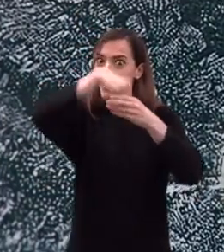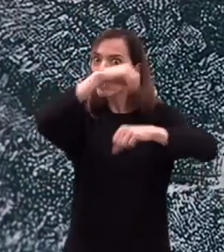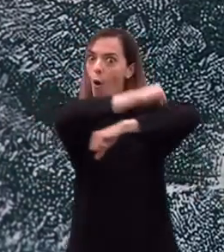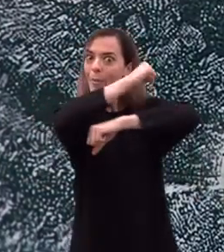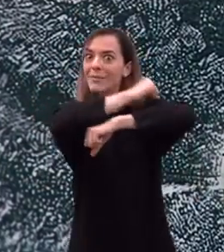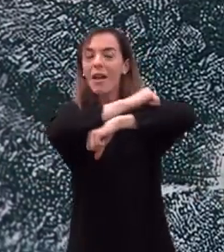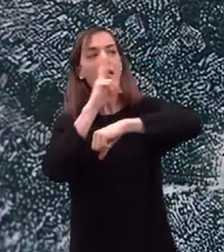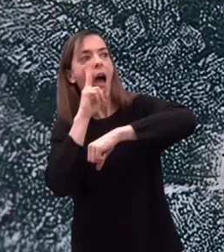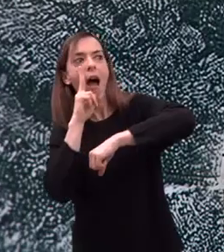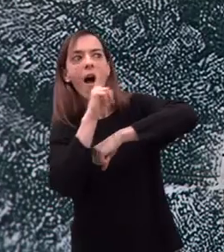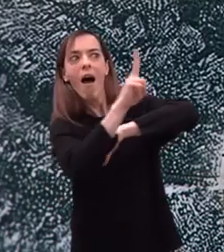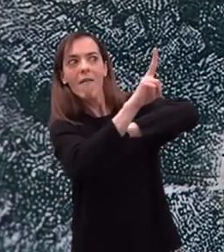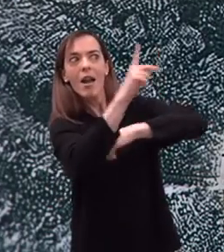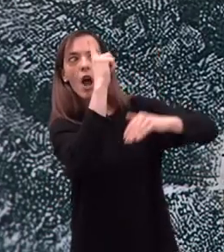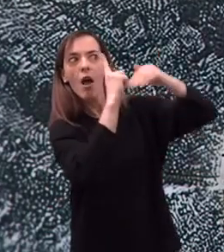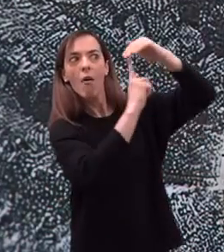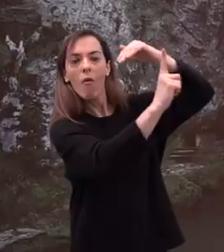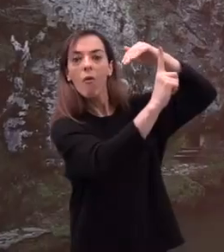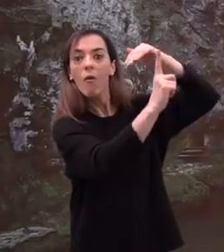gruta a través de un ventanal.